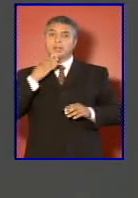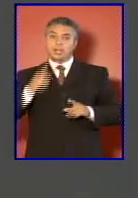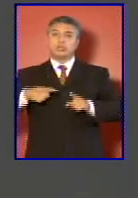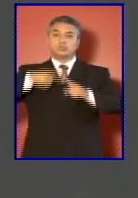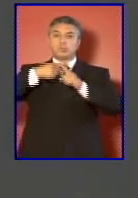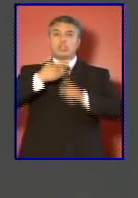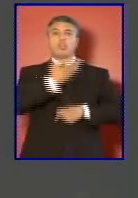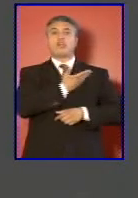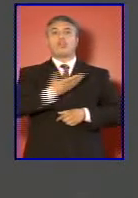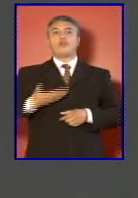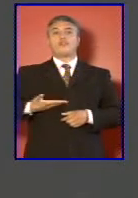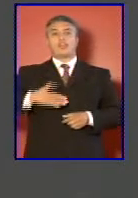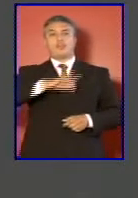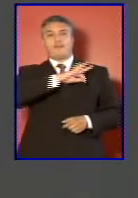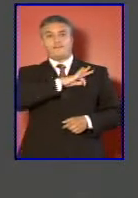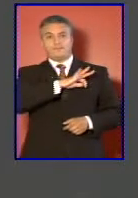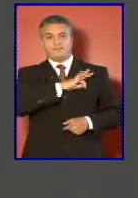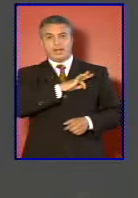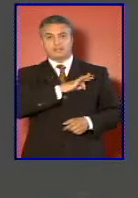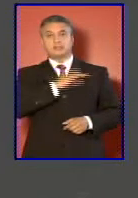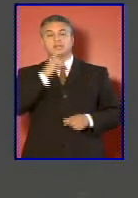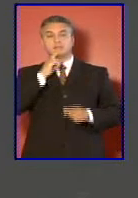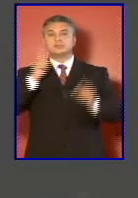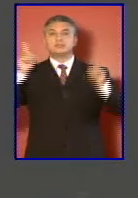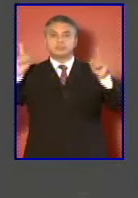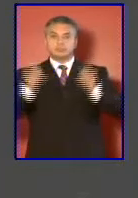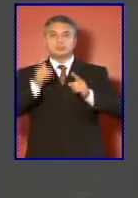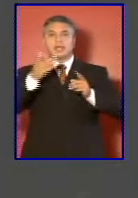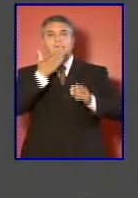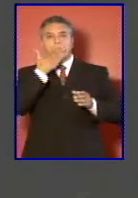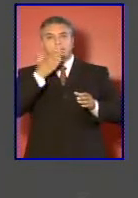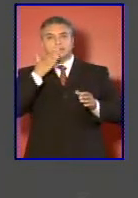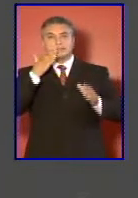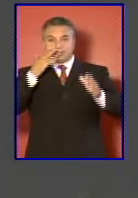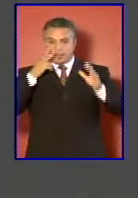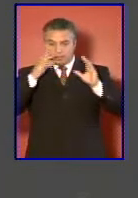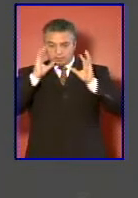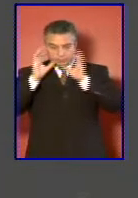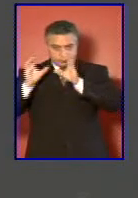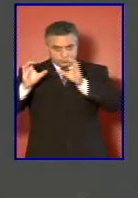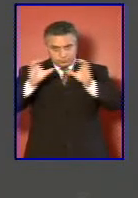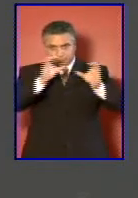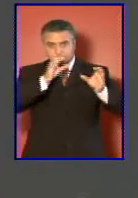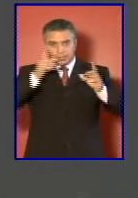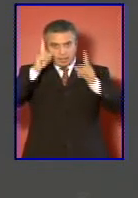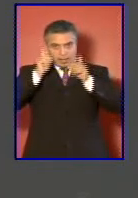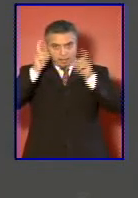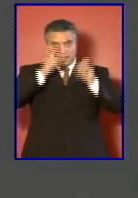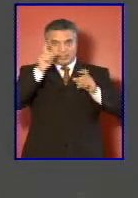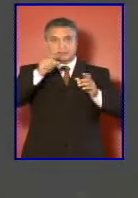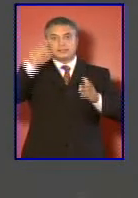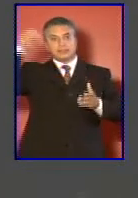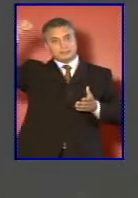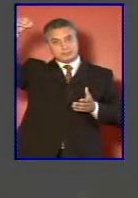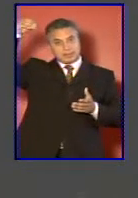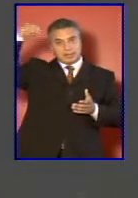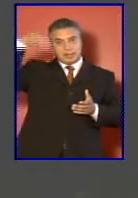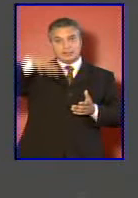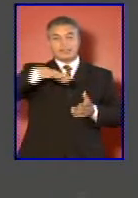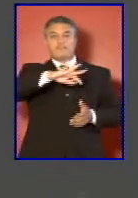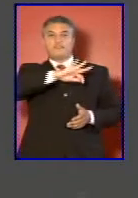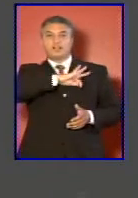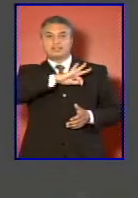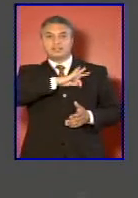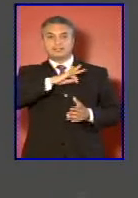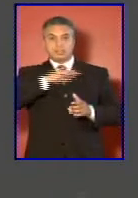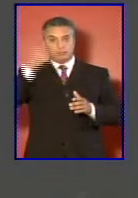y que se sintetizan en la capacidad de acceder a imágenes de satélites franceses que son analizados